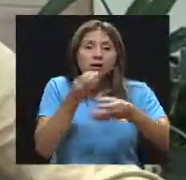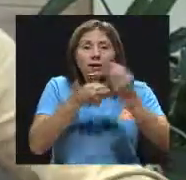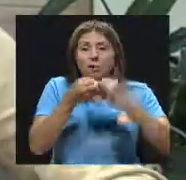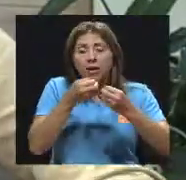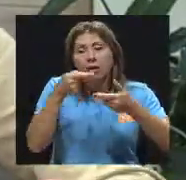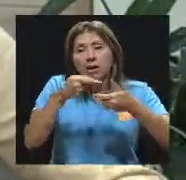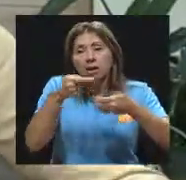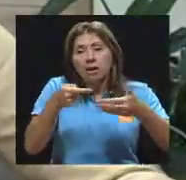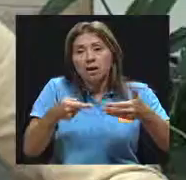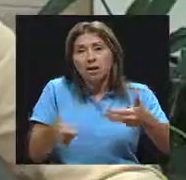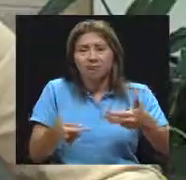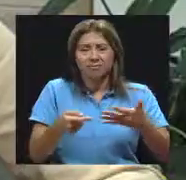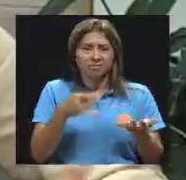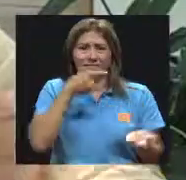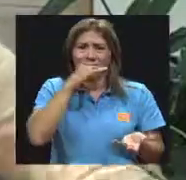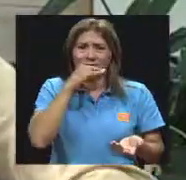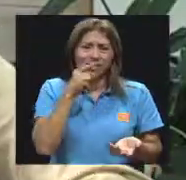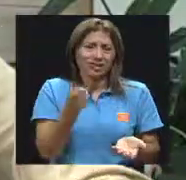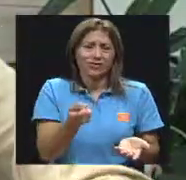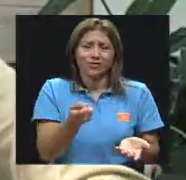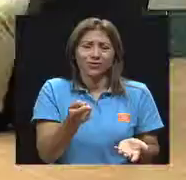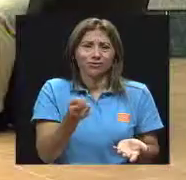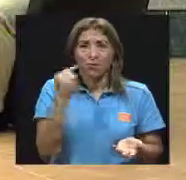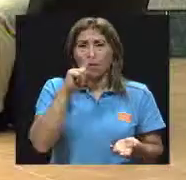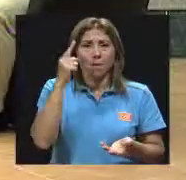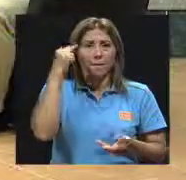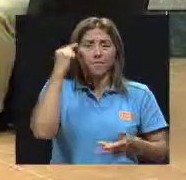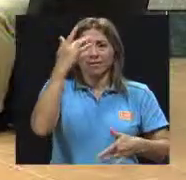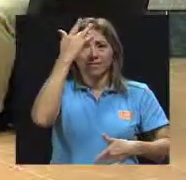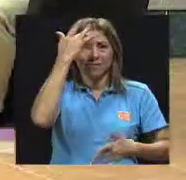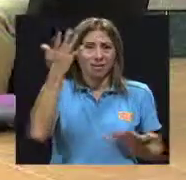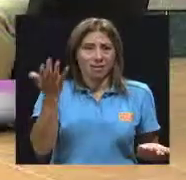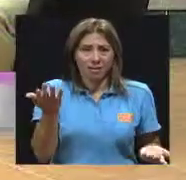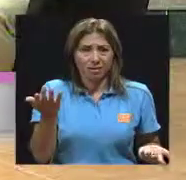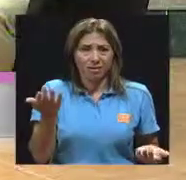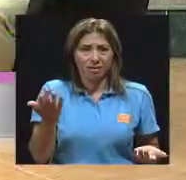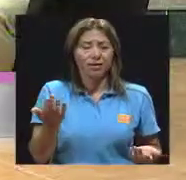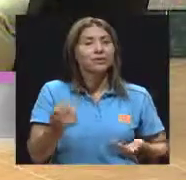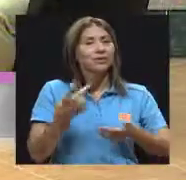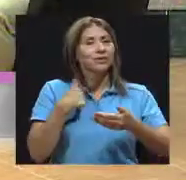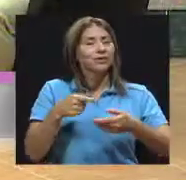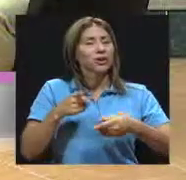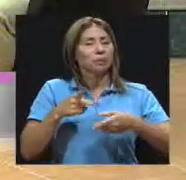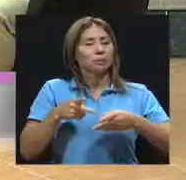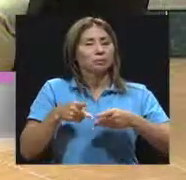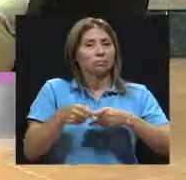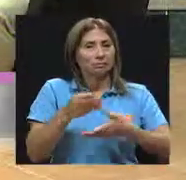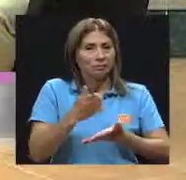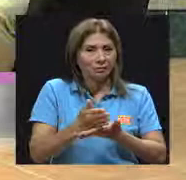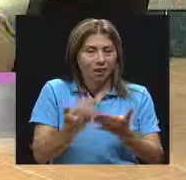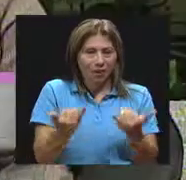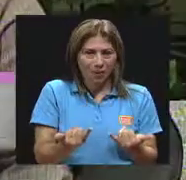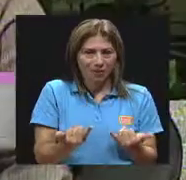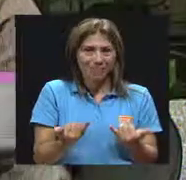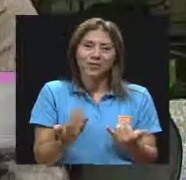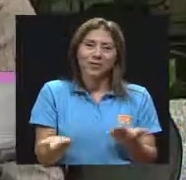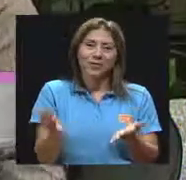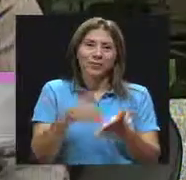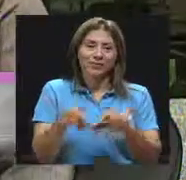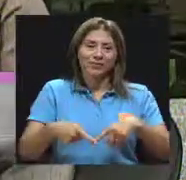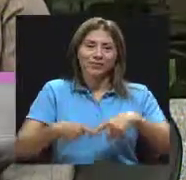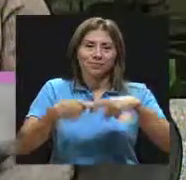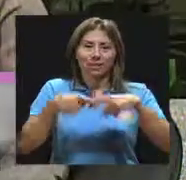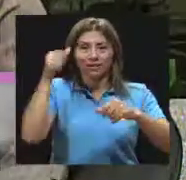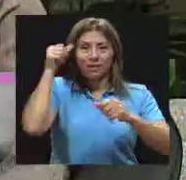los niños la enfermedad no forma parte de su diario vivir. Voy a interrumpirle aquí Marisol para retomar esta idea próximamente porque vamos a otra